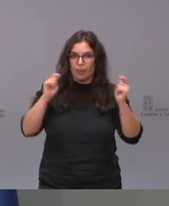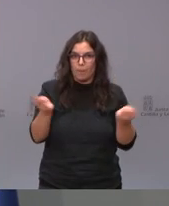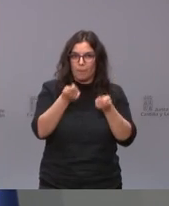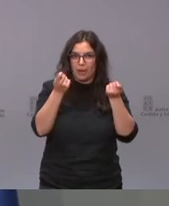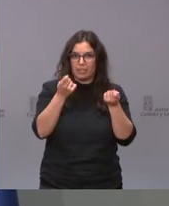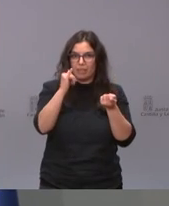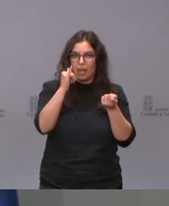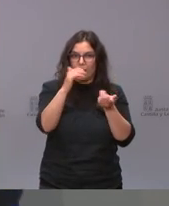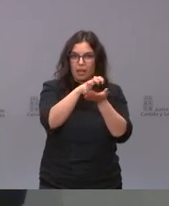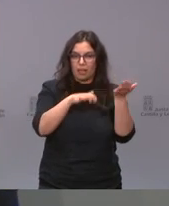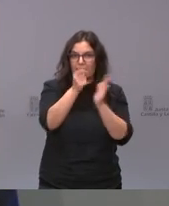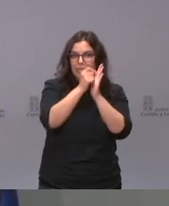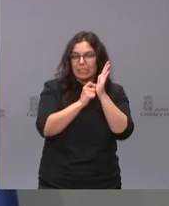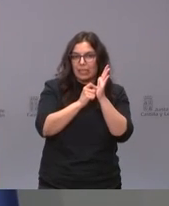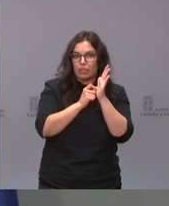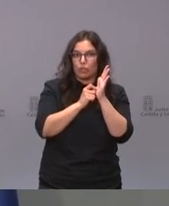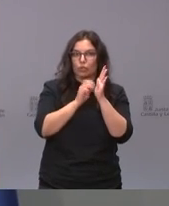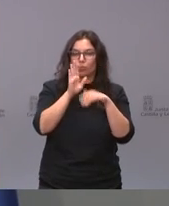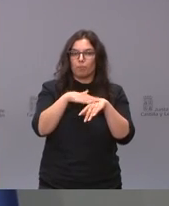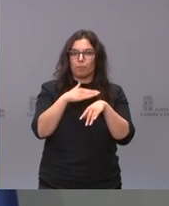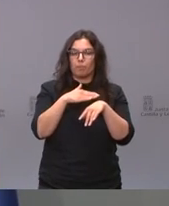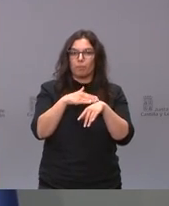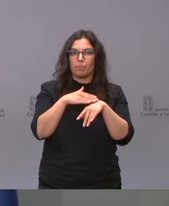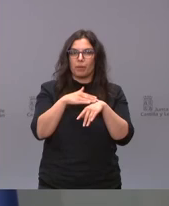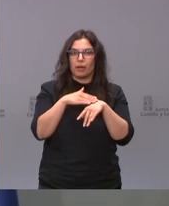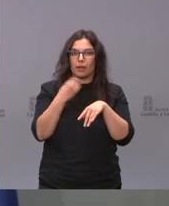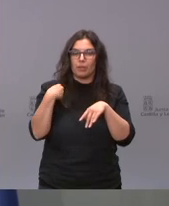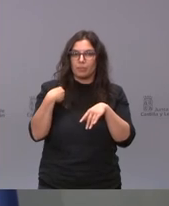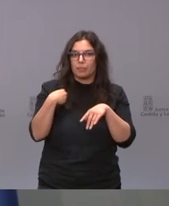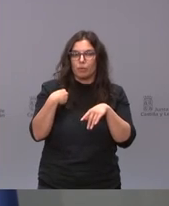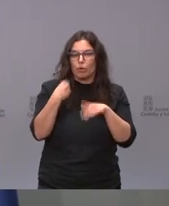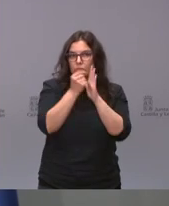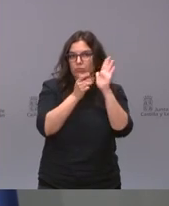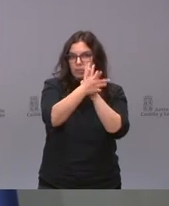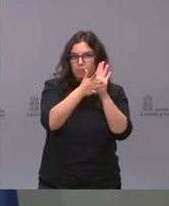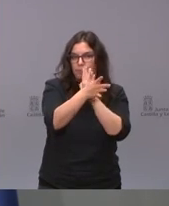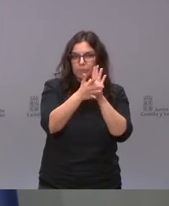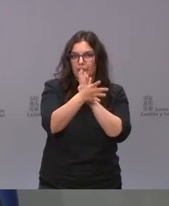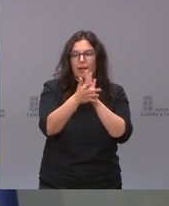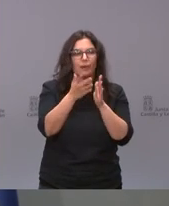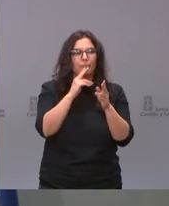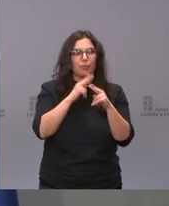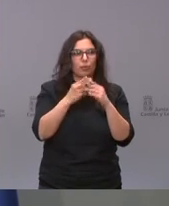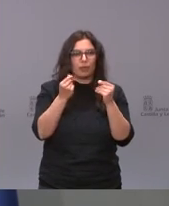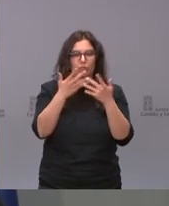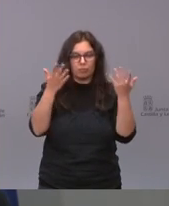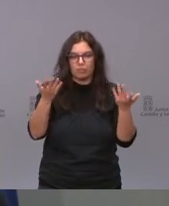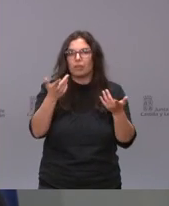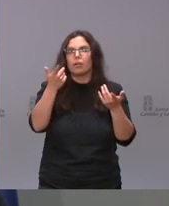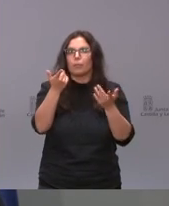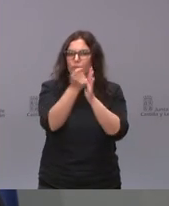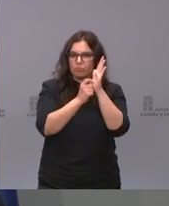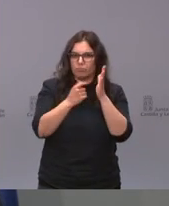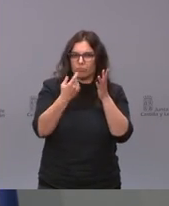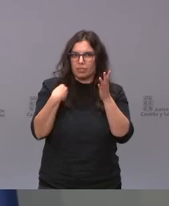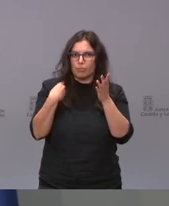los criterios que se utilizan para medir el impacto que es OJD Comscore y ahora no me sale el siguiente pero creo que está en la